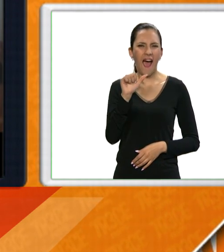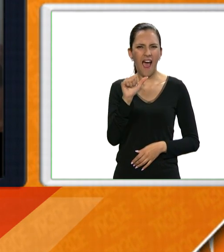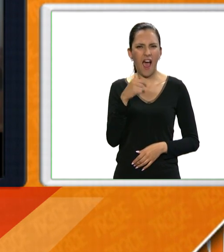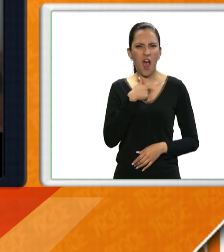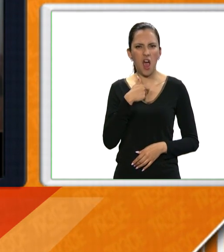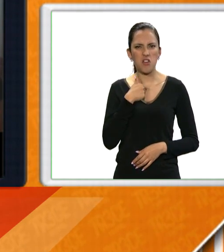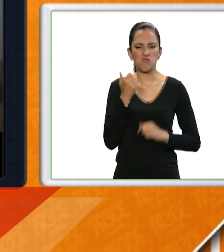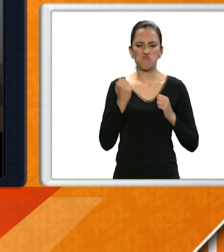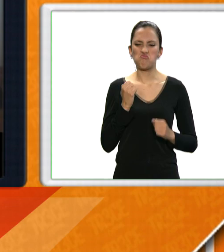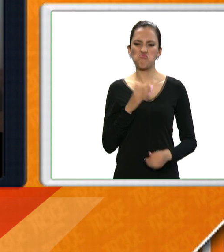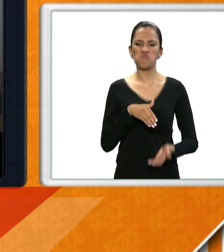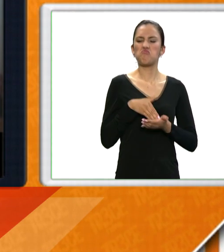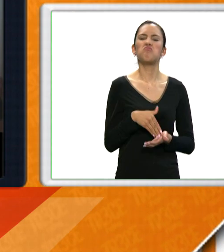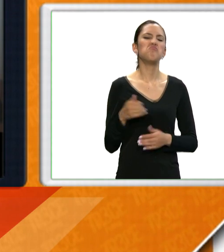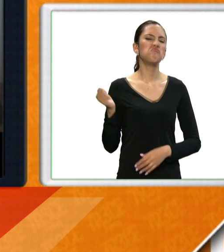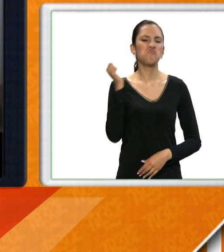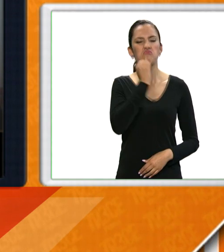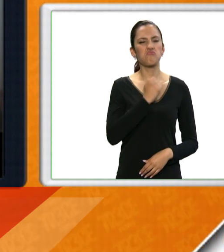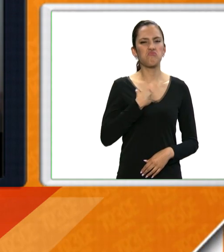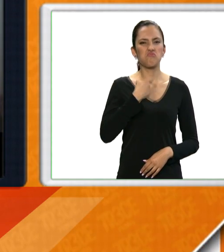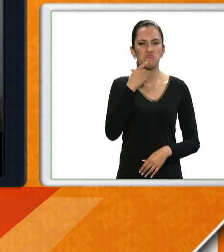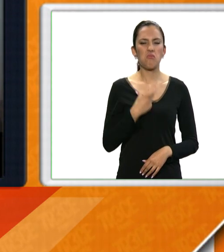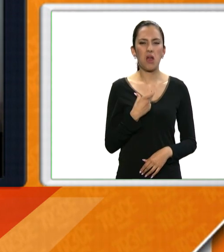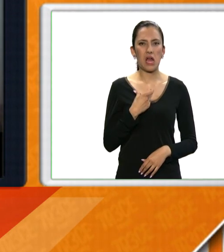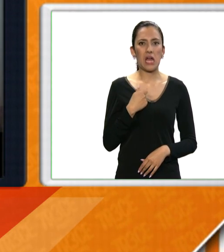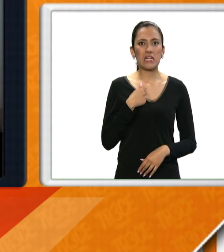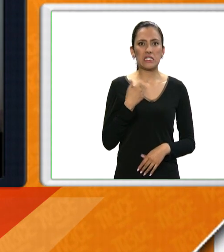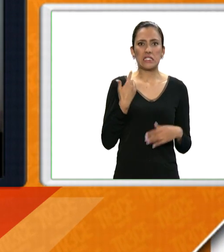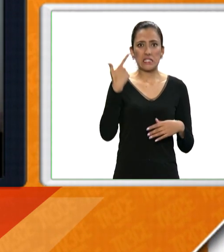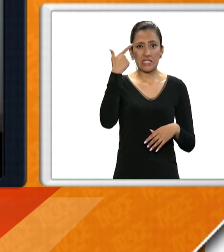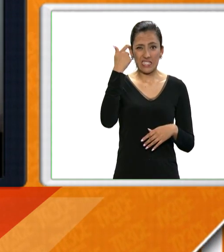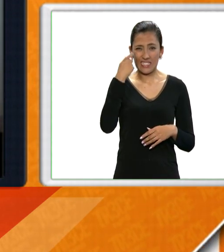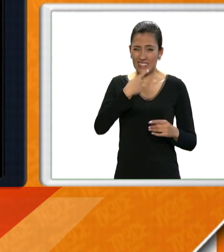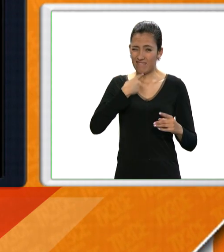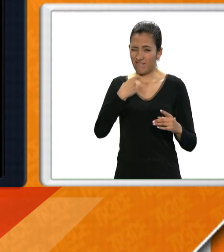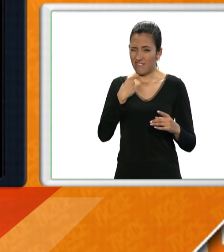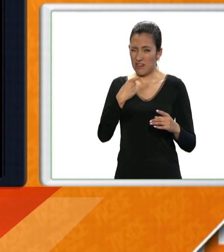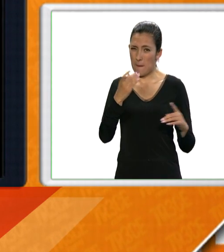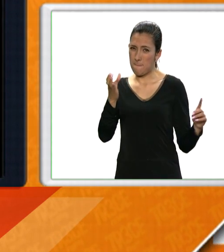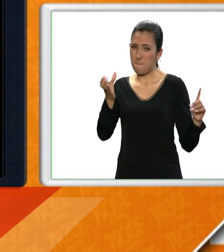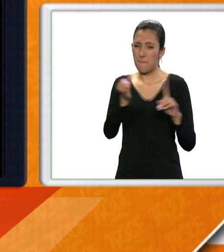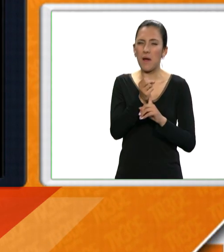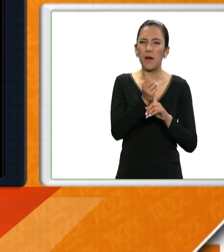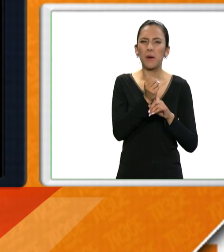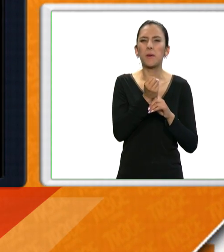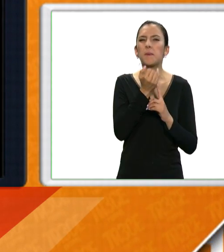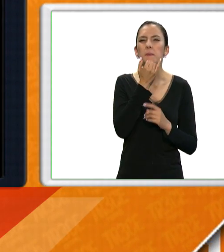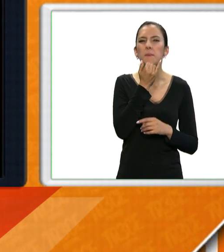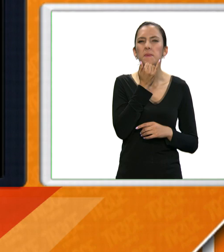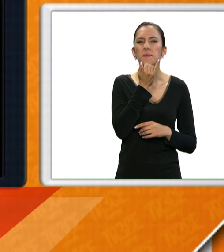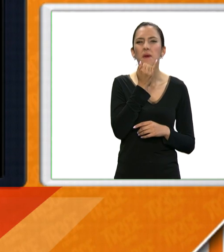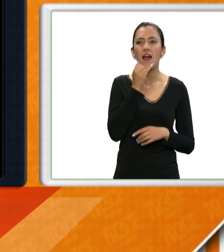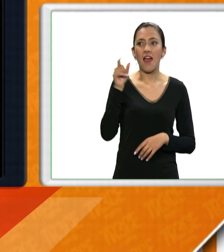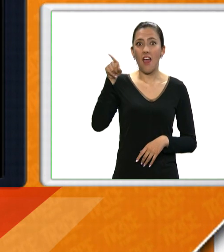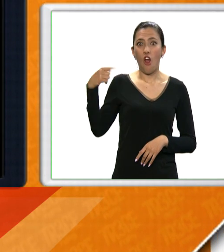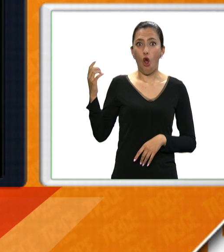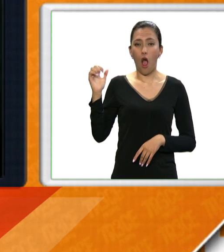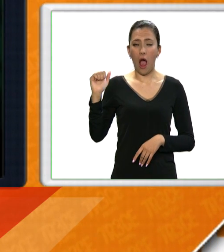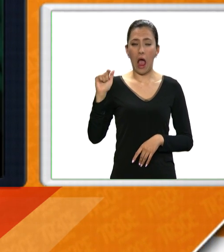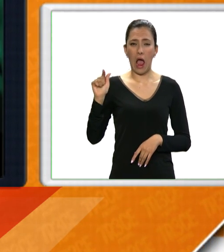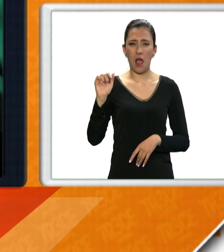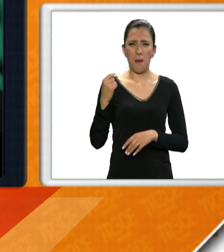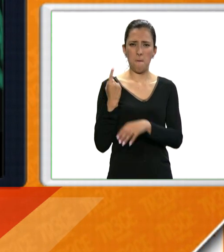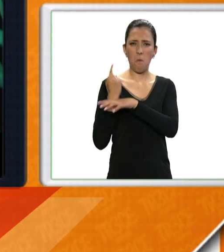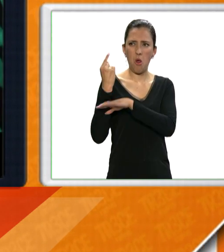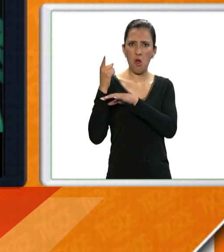recluta rebelde hábil y testaruda que está a punto de experimentar su mayor desafío cuando Mon Mothma, senadora y líder